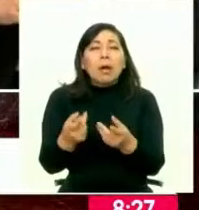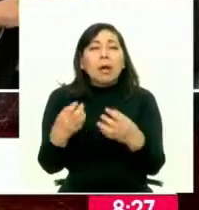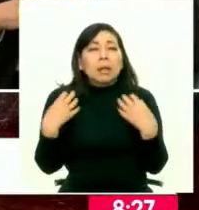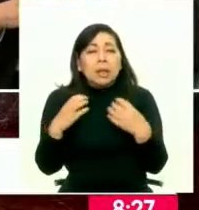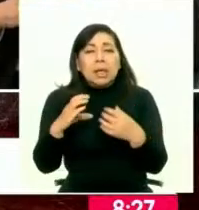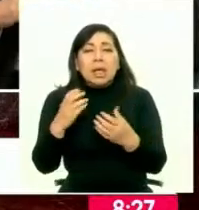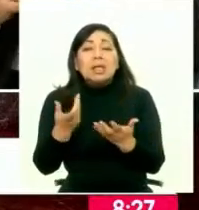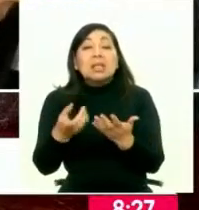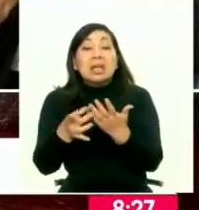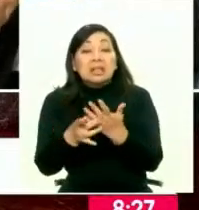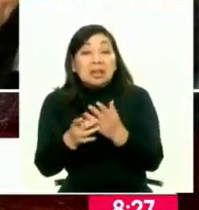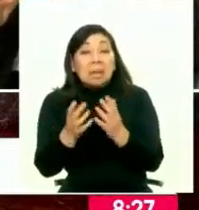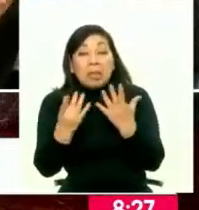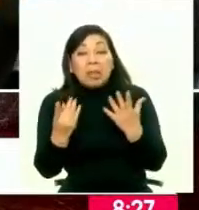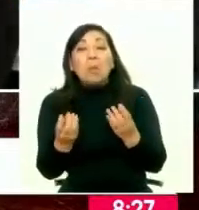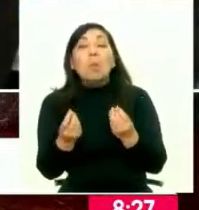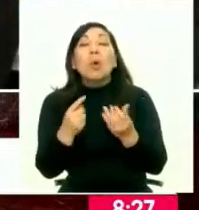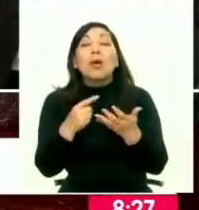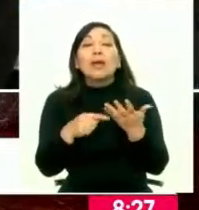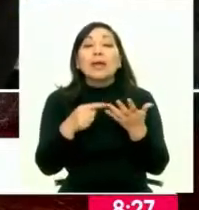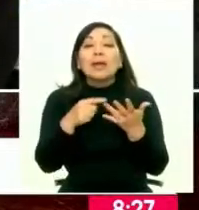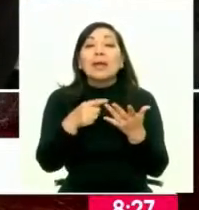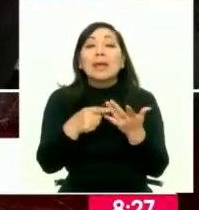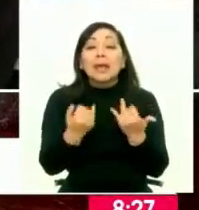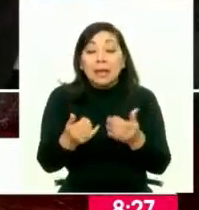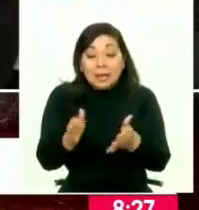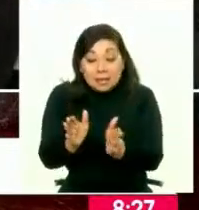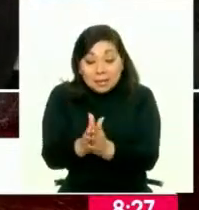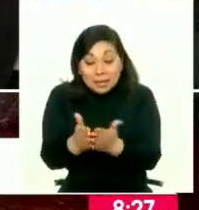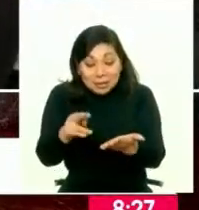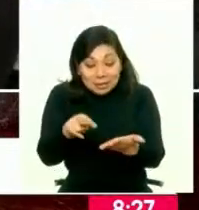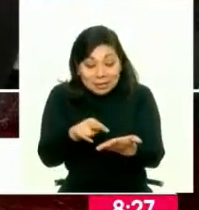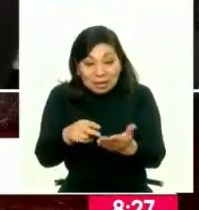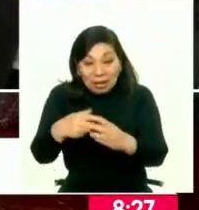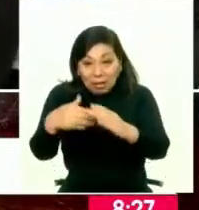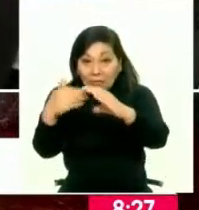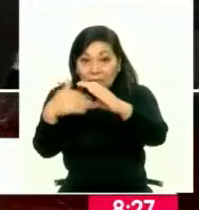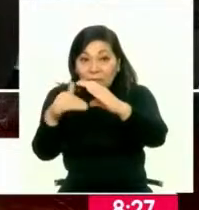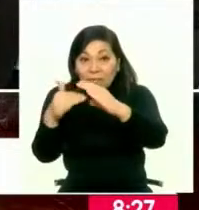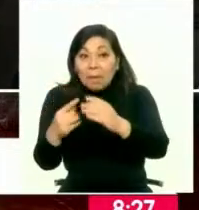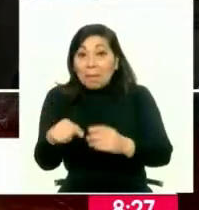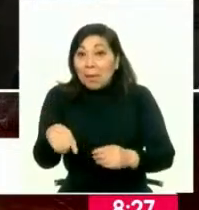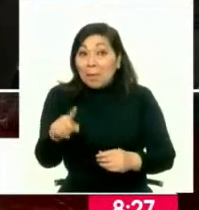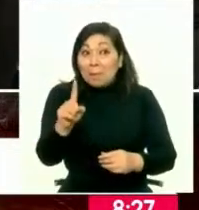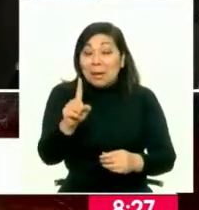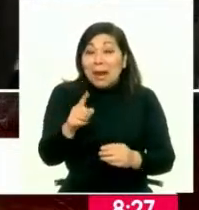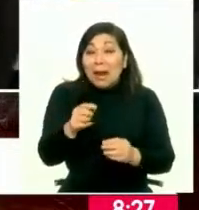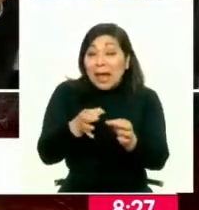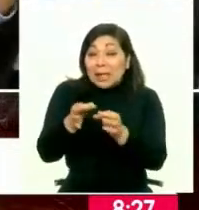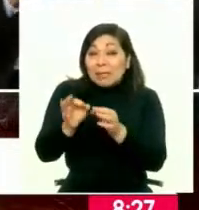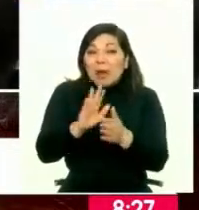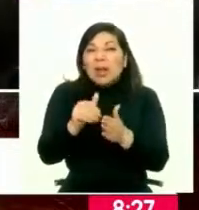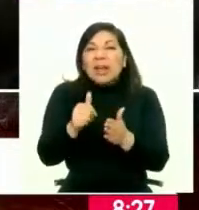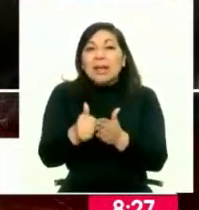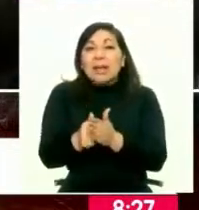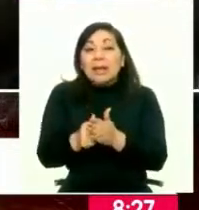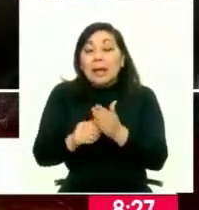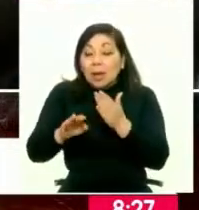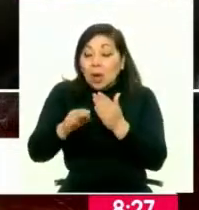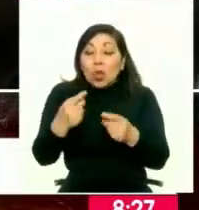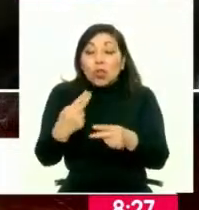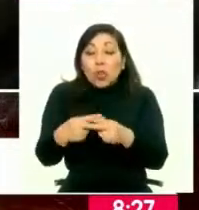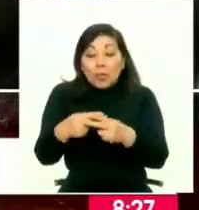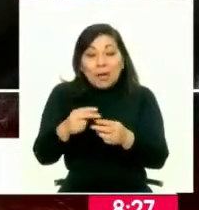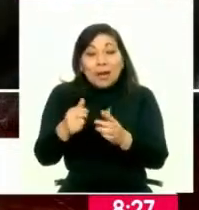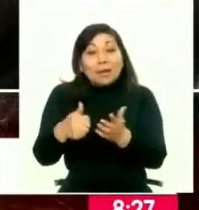registro civiles también. ¿Por qué? Porque en este boletín hemos colocado información por primera vez de todo lo que es la base de datos